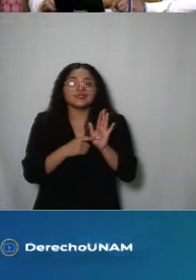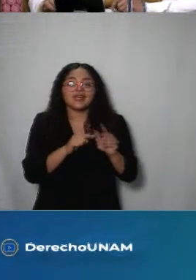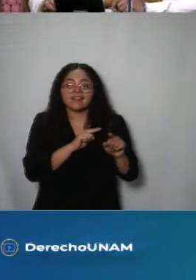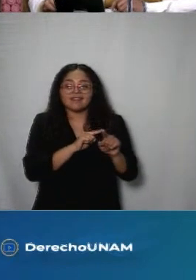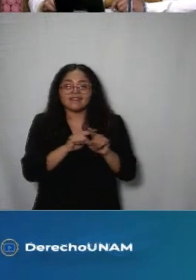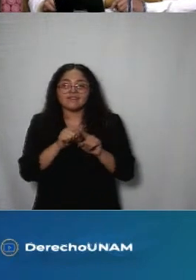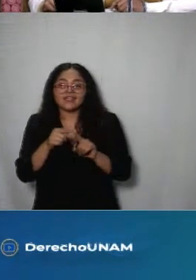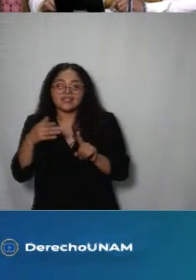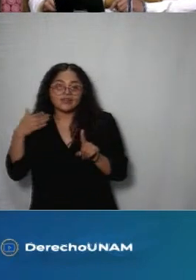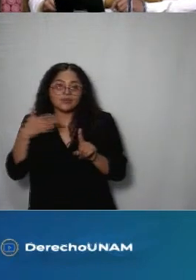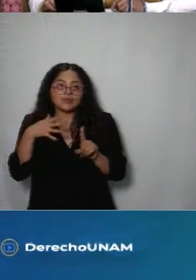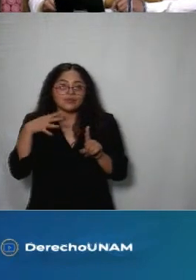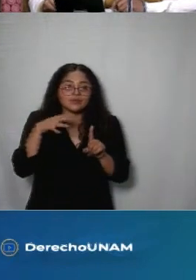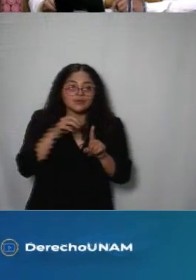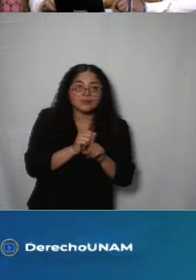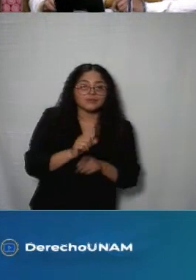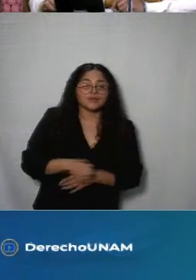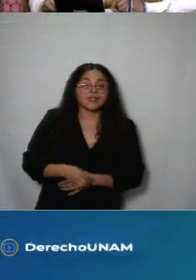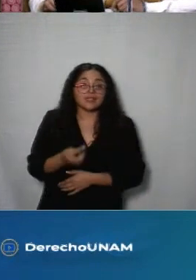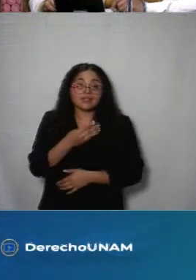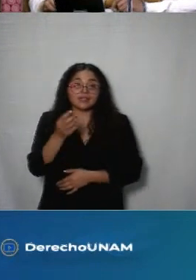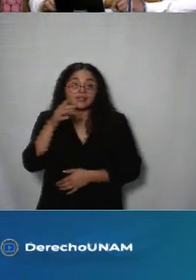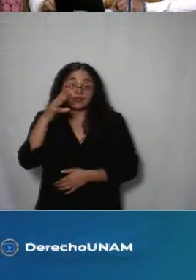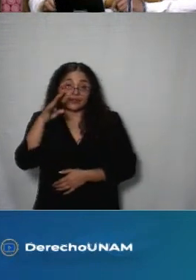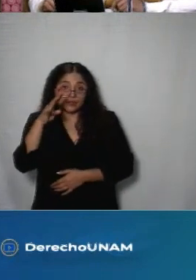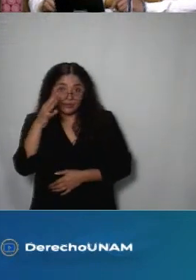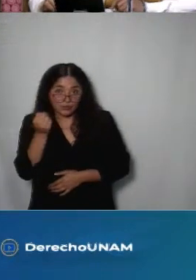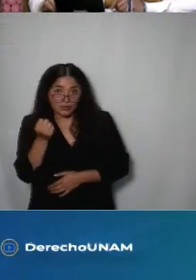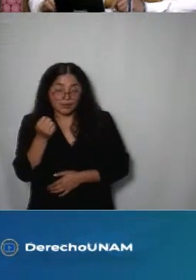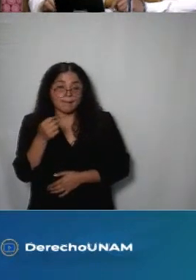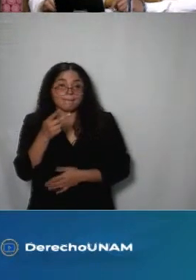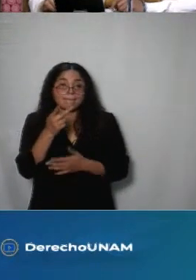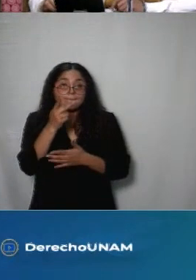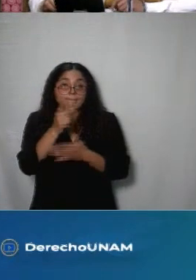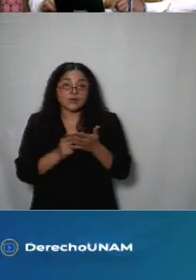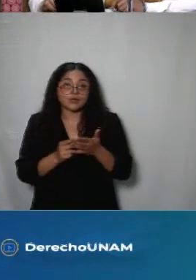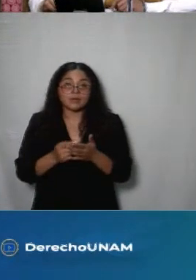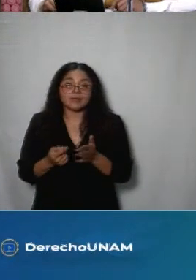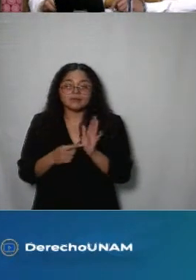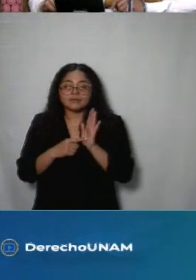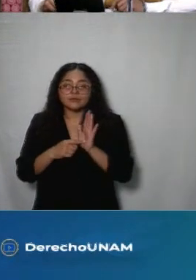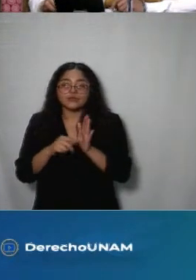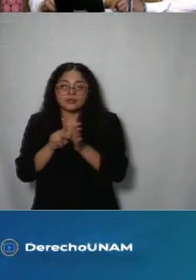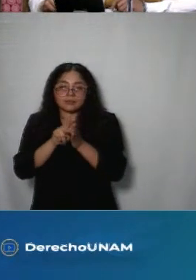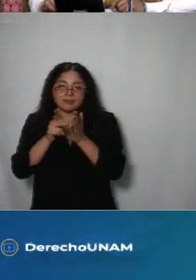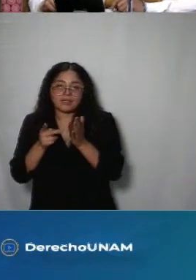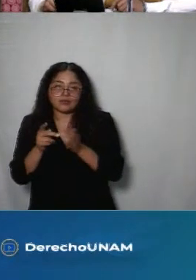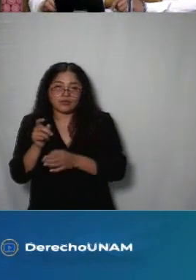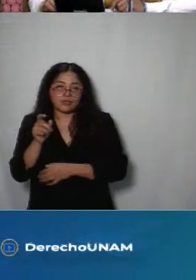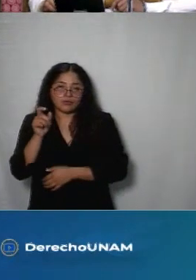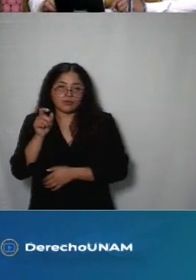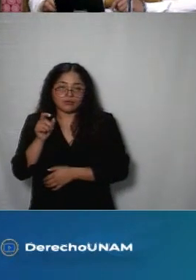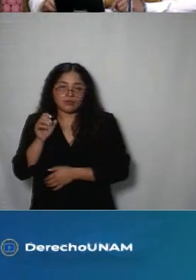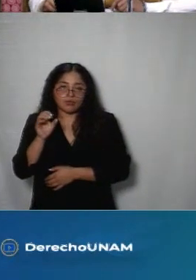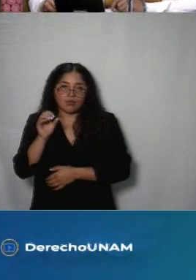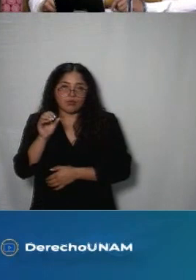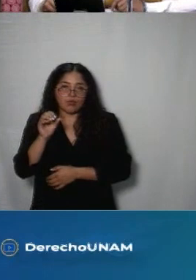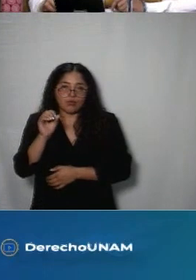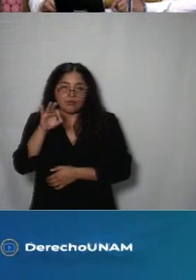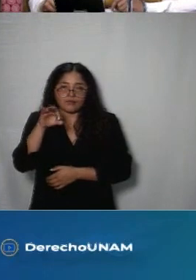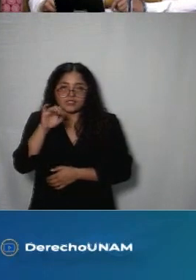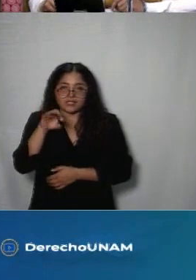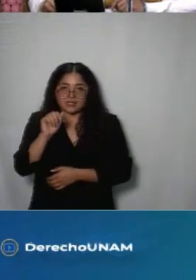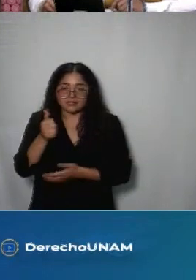se identificaron 309 programas y acciones sociales publicados en la Gaceta Oficial de la Ciudad que fueron